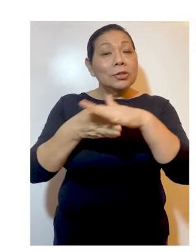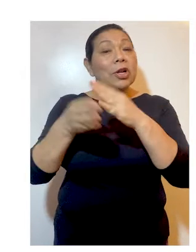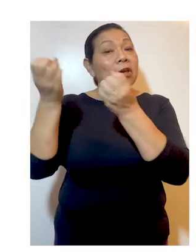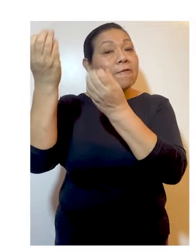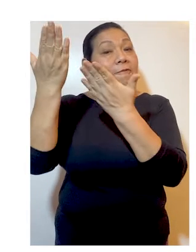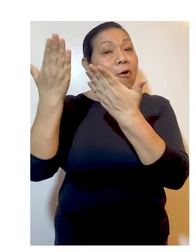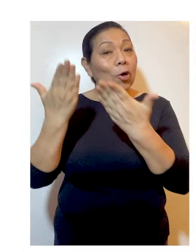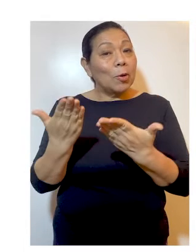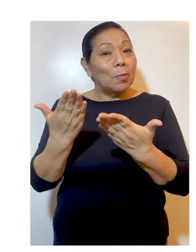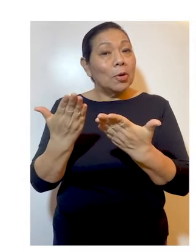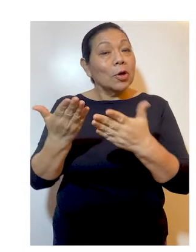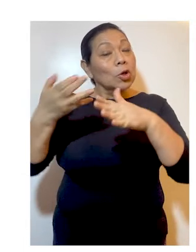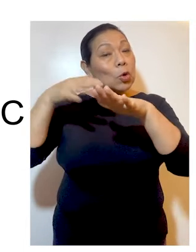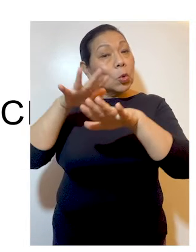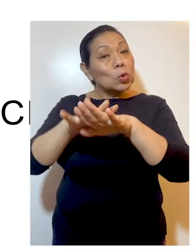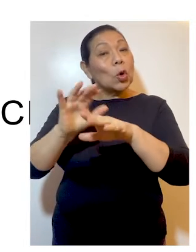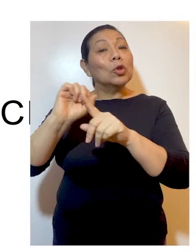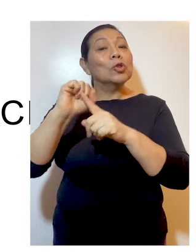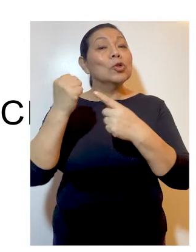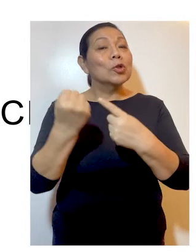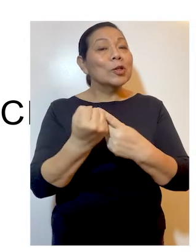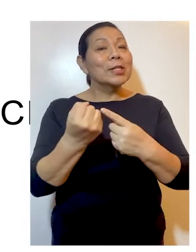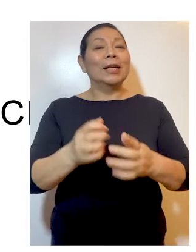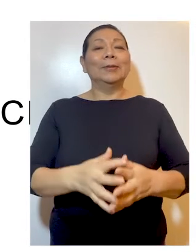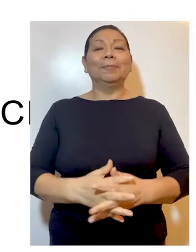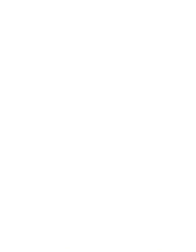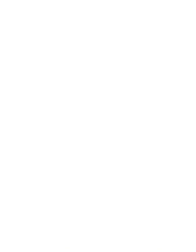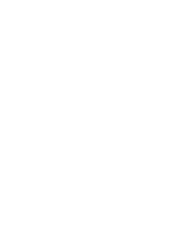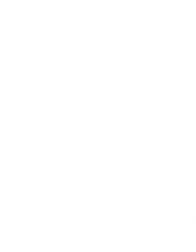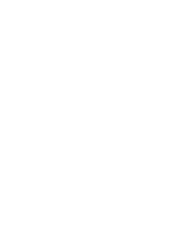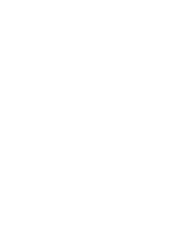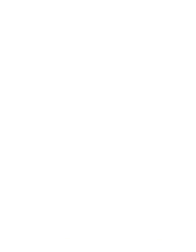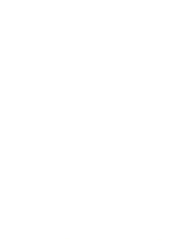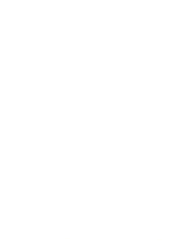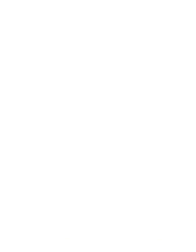Transparencia y acceso a la información e inclusión social.